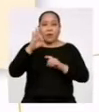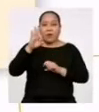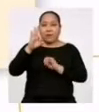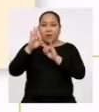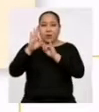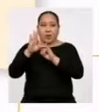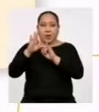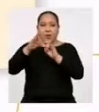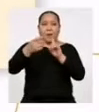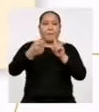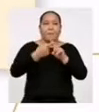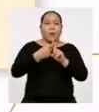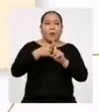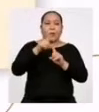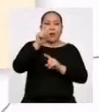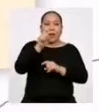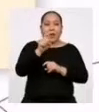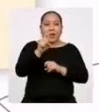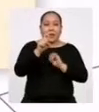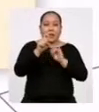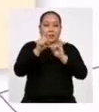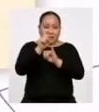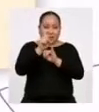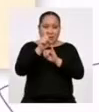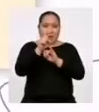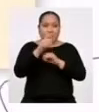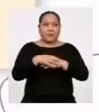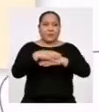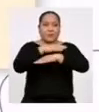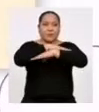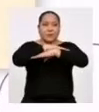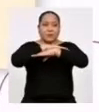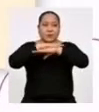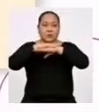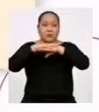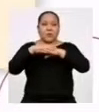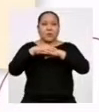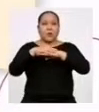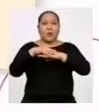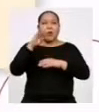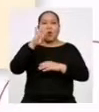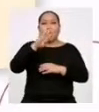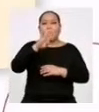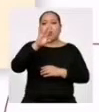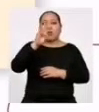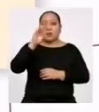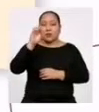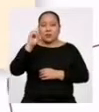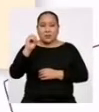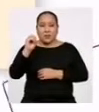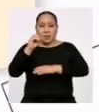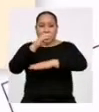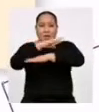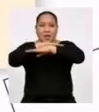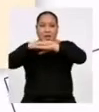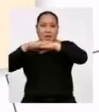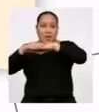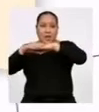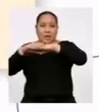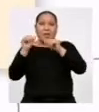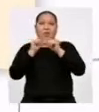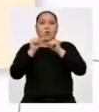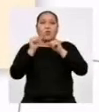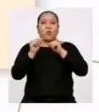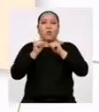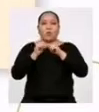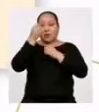i con las marcas de clase x sub i. Eso sería 470 entre el número total de